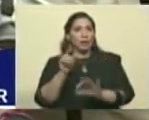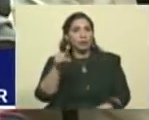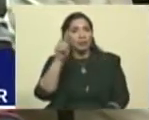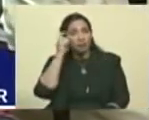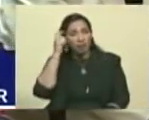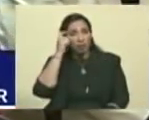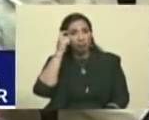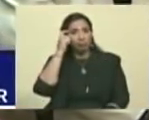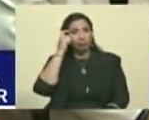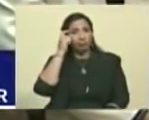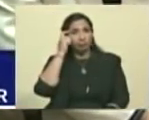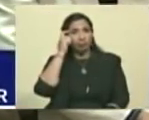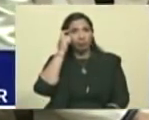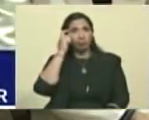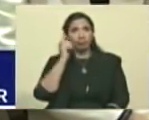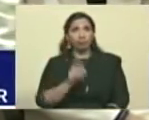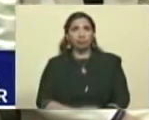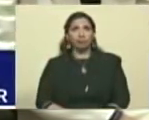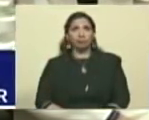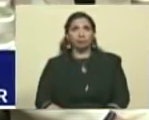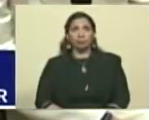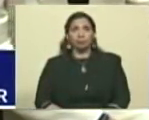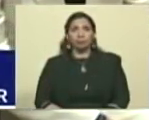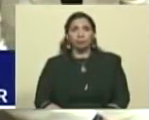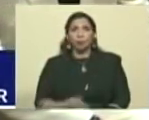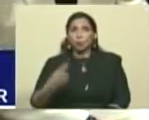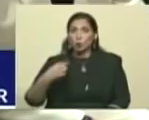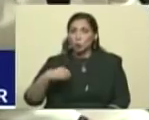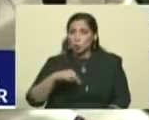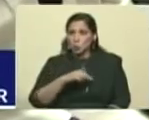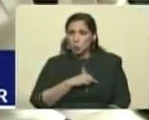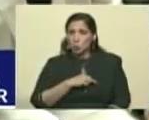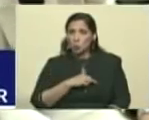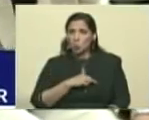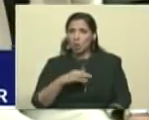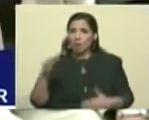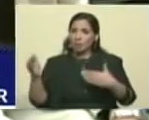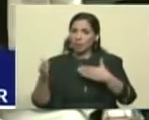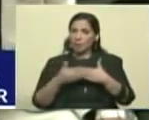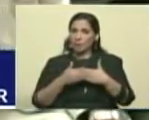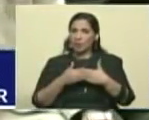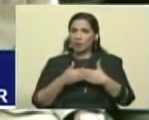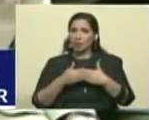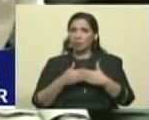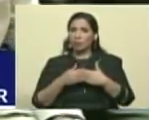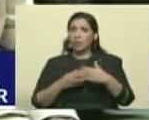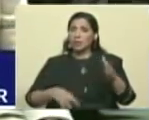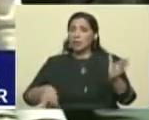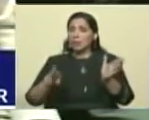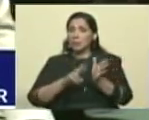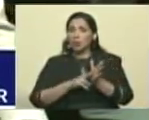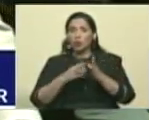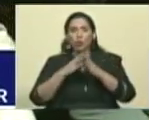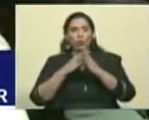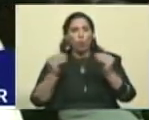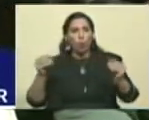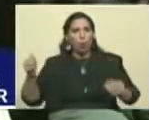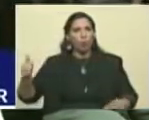Menos mal que no pasó nada. Y nosotros, yo termino con esto y lo repito. Todo aquel